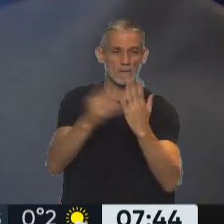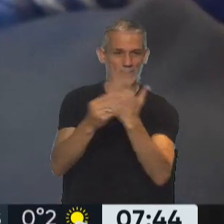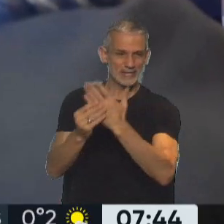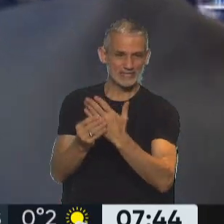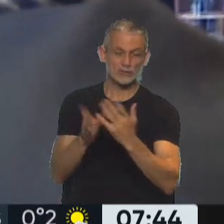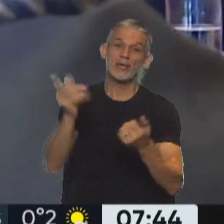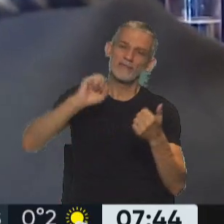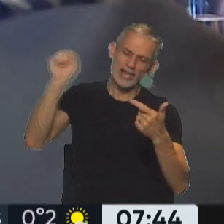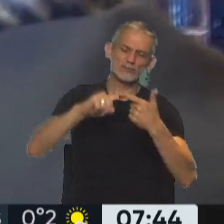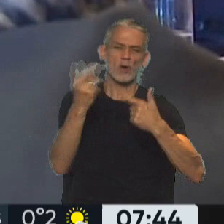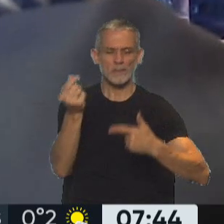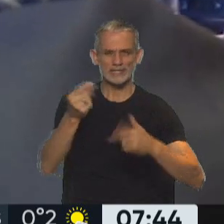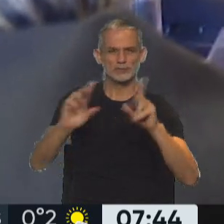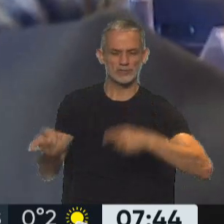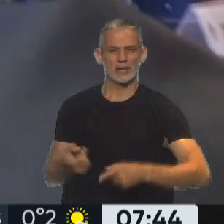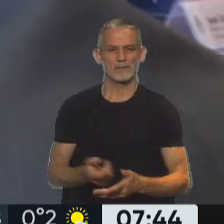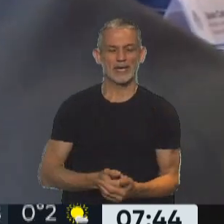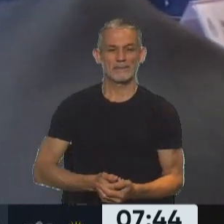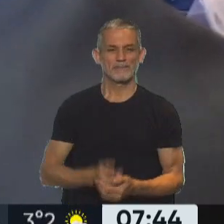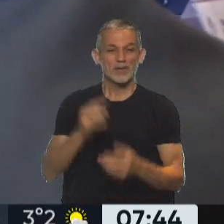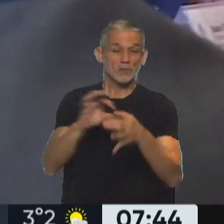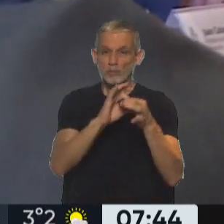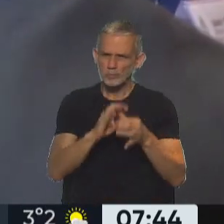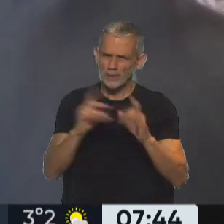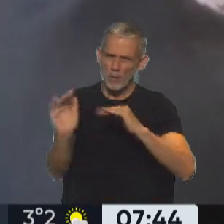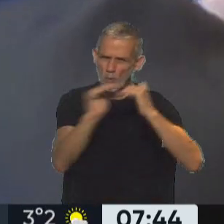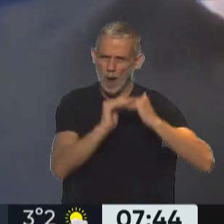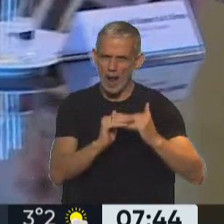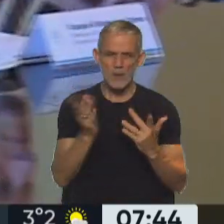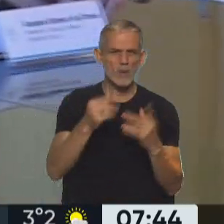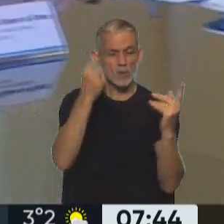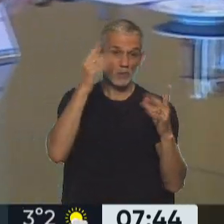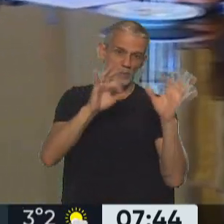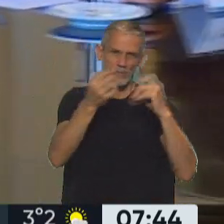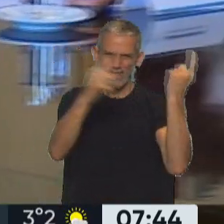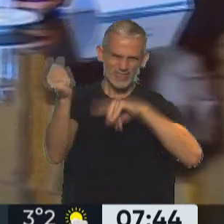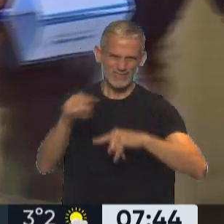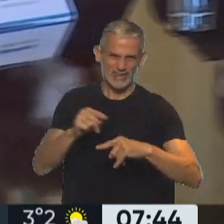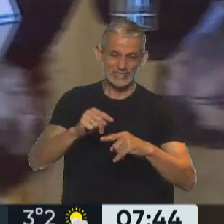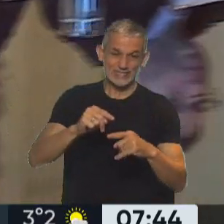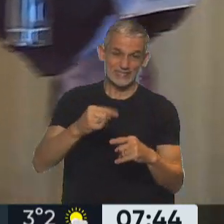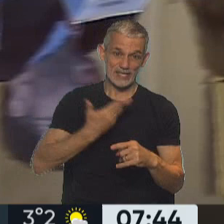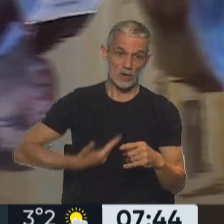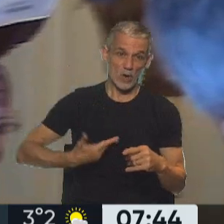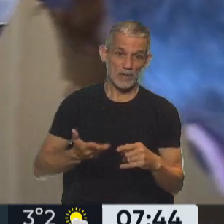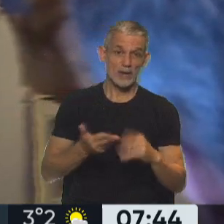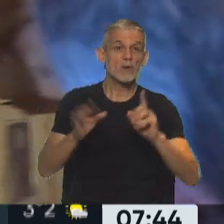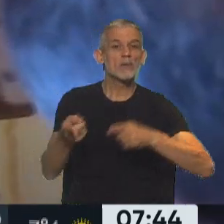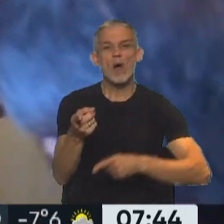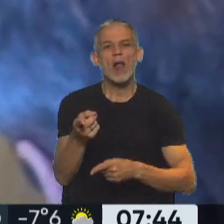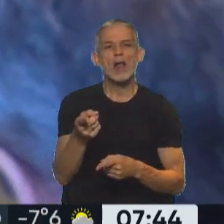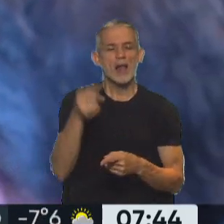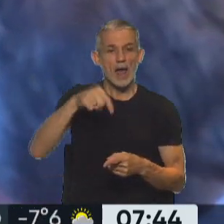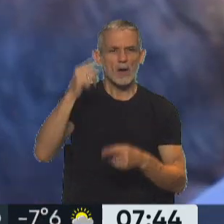Claro, la inflación y los precios también. Se nos fijó criterios, ¿no? Porque más allá de las diferencias que puede haber en el seno del gobierno, en este caso puntual, están